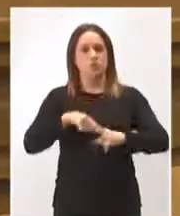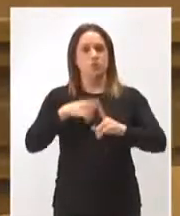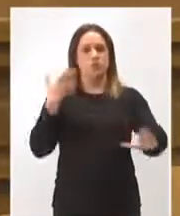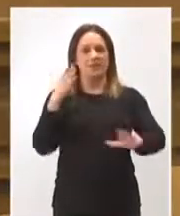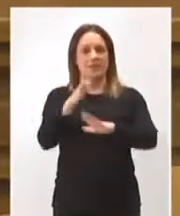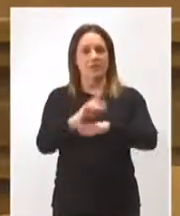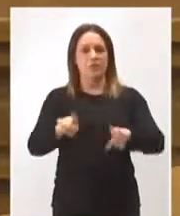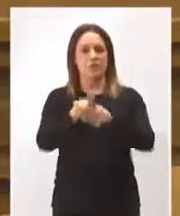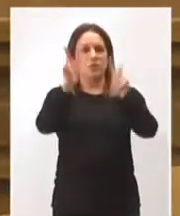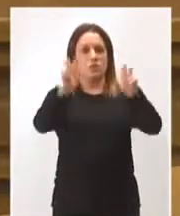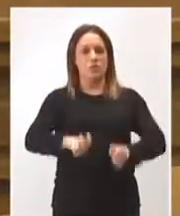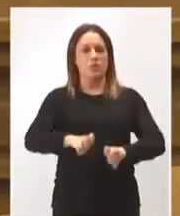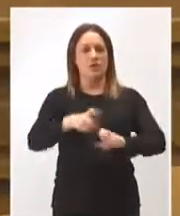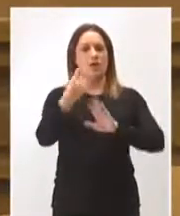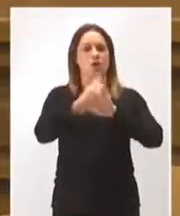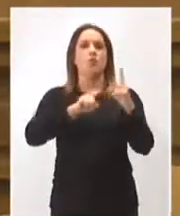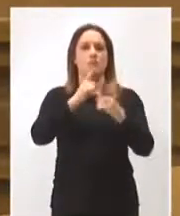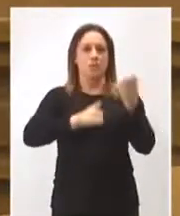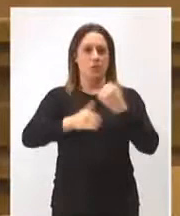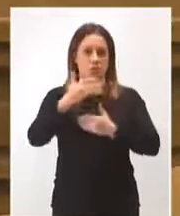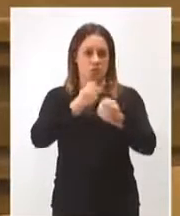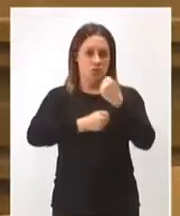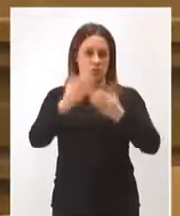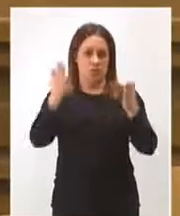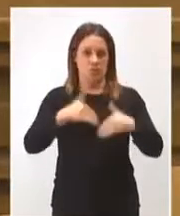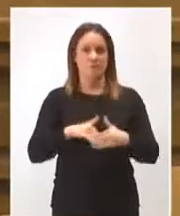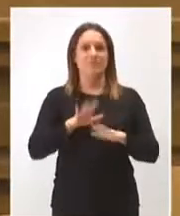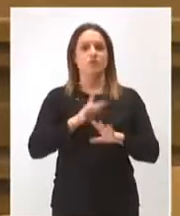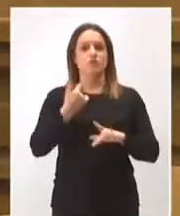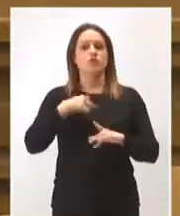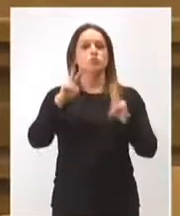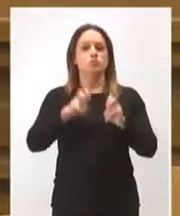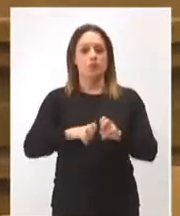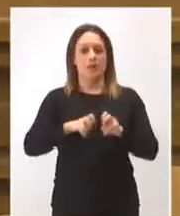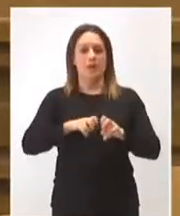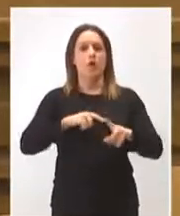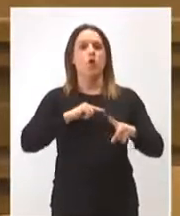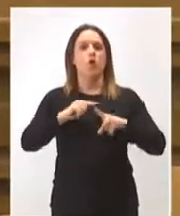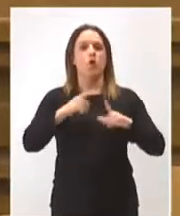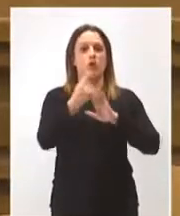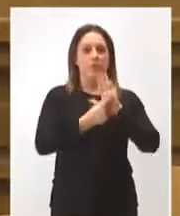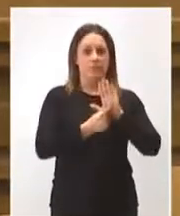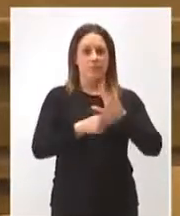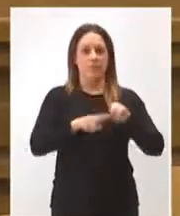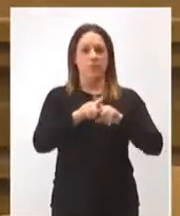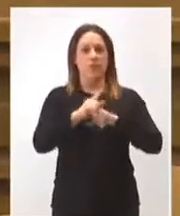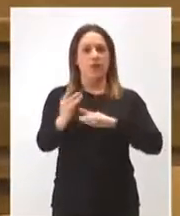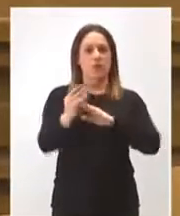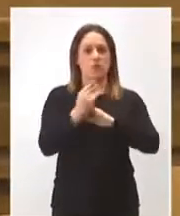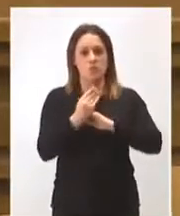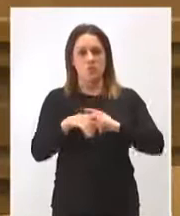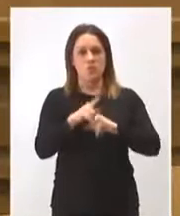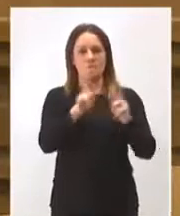una nueva orden de incorporación de jóvenes. Y vamos a hacer una nueva orden para la incorporación de ayudas de la gente joven